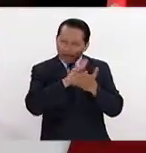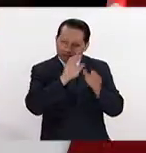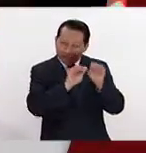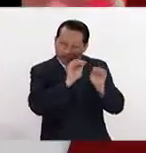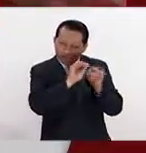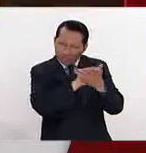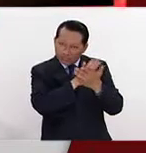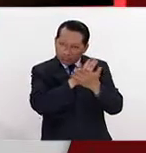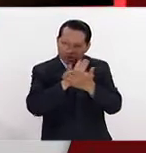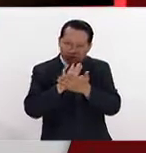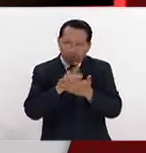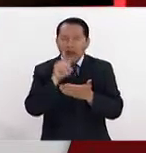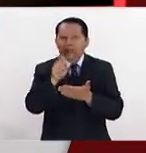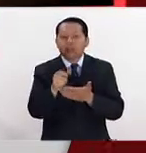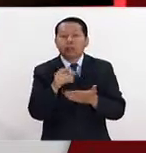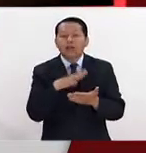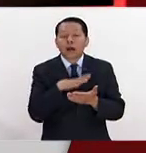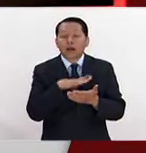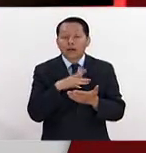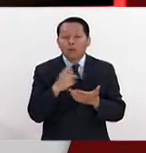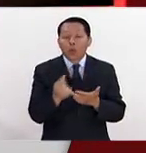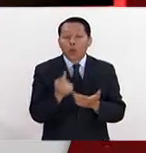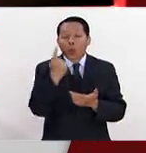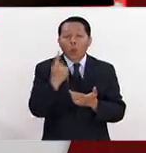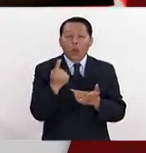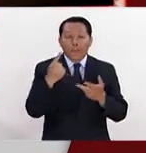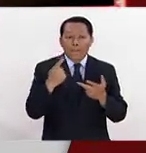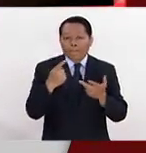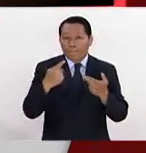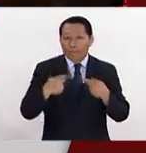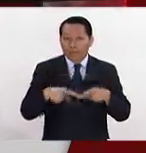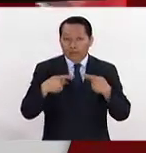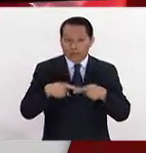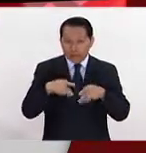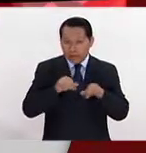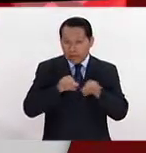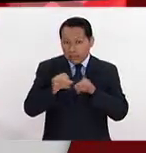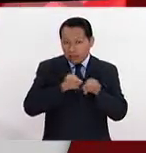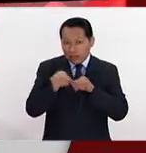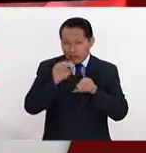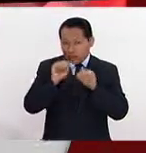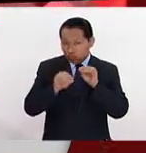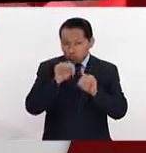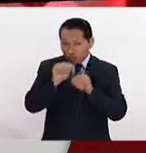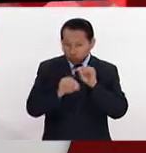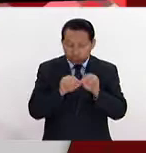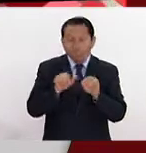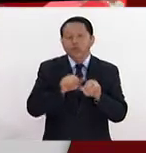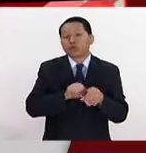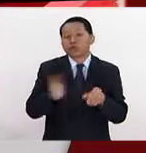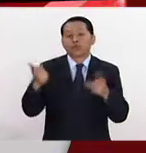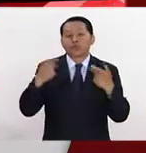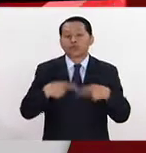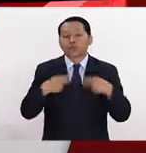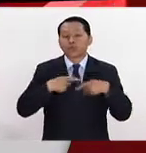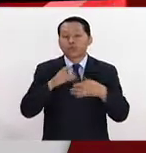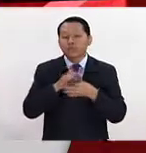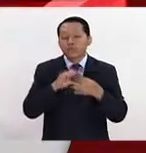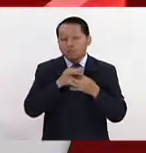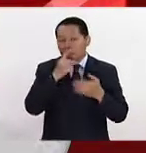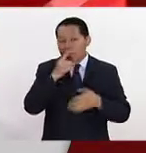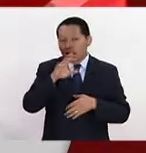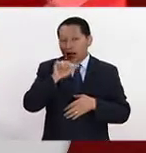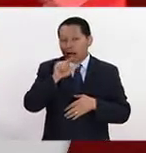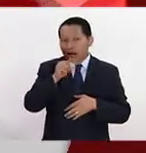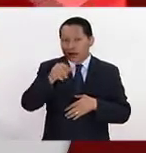sostiene que fue de uno de los pintores en cuyo taller trabaja Caraballo a su llegada a Roma. Otros investigadores sostienen que es del propio Caraballo.